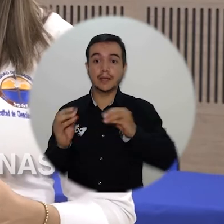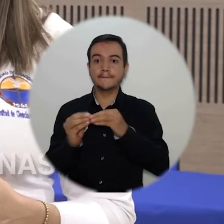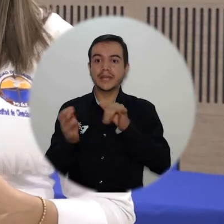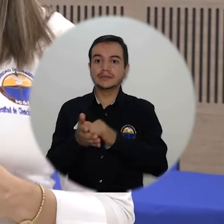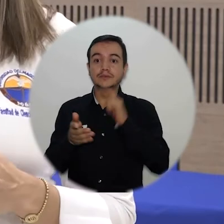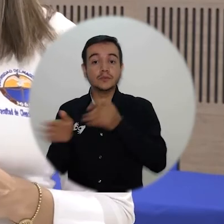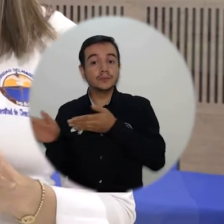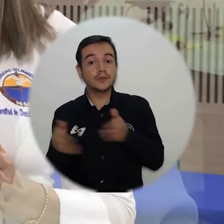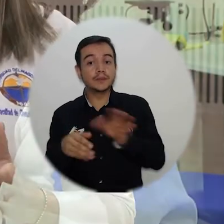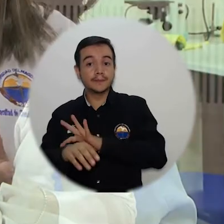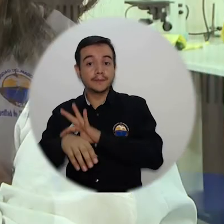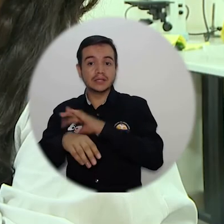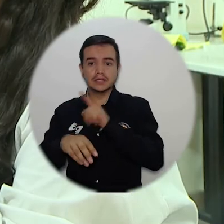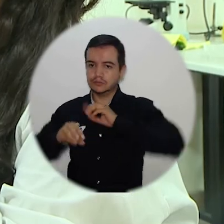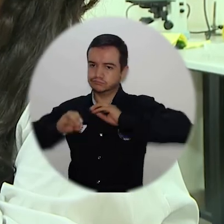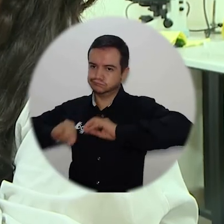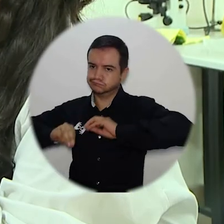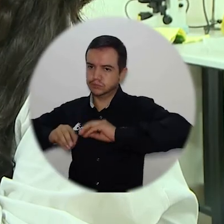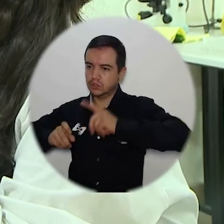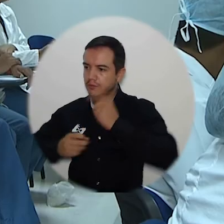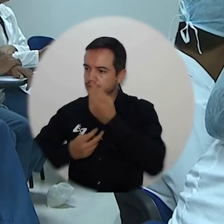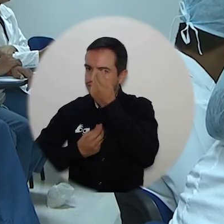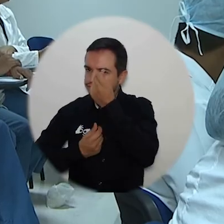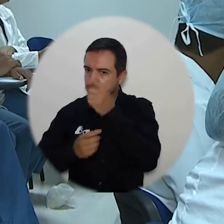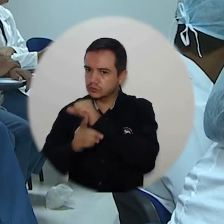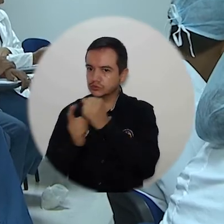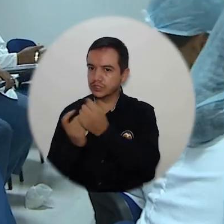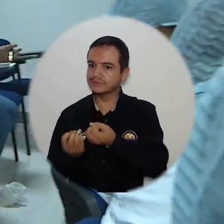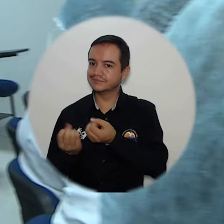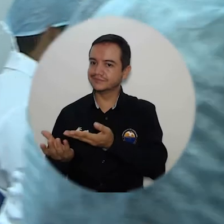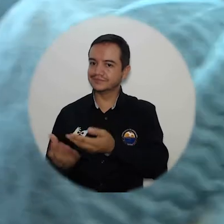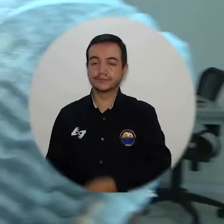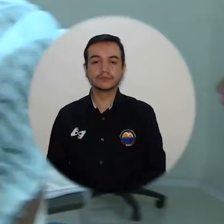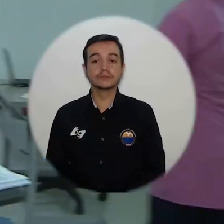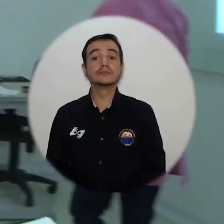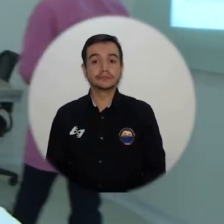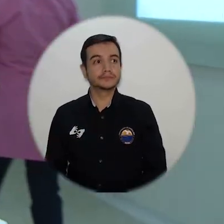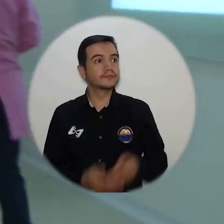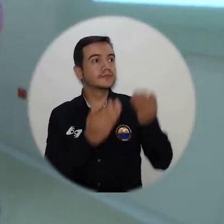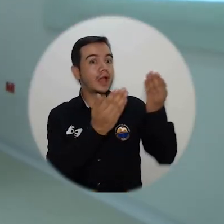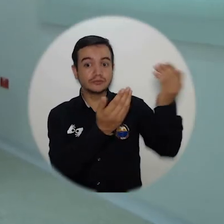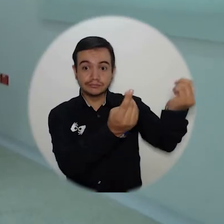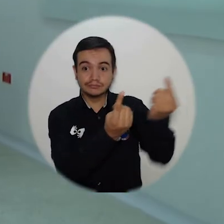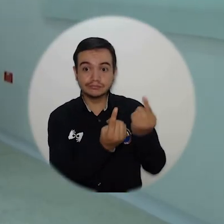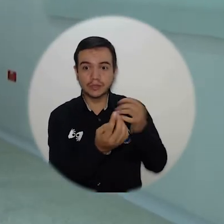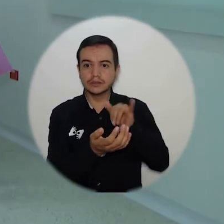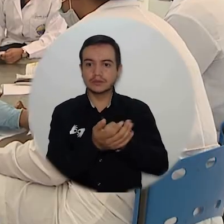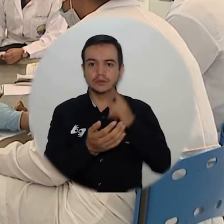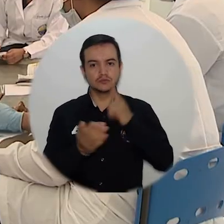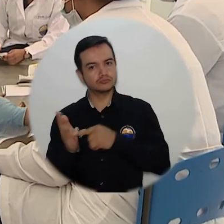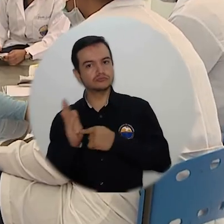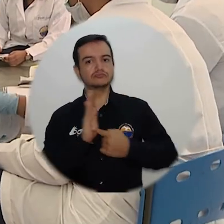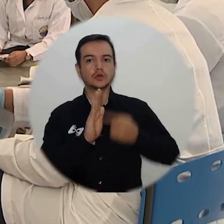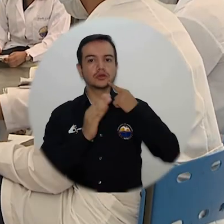del programa y dar respuesta a esas inquietudes en los diferentes estamentos. Eso da cuenta de ese trabajo arduo que